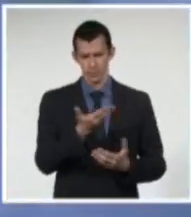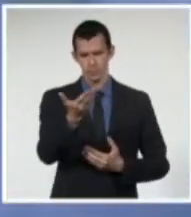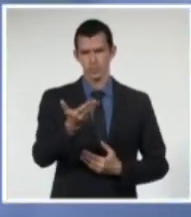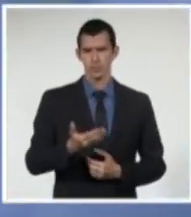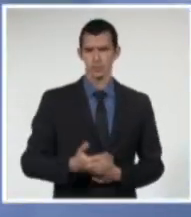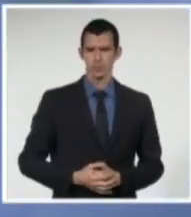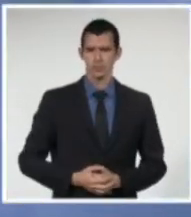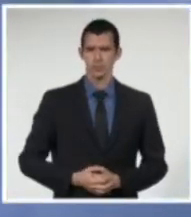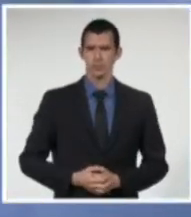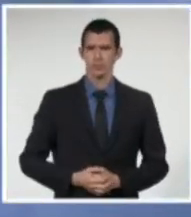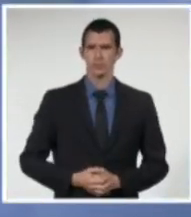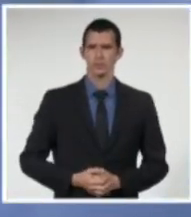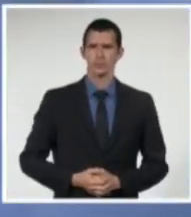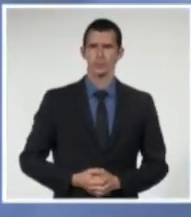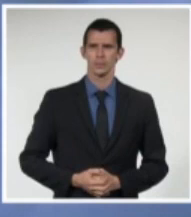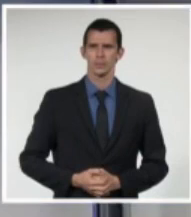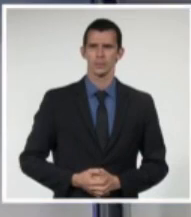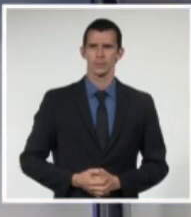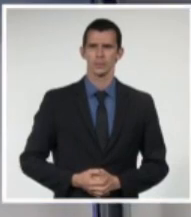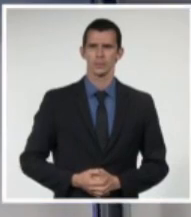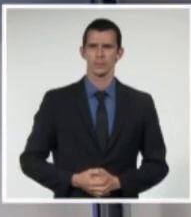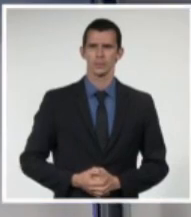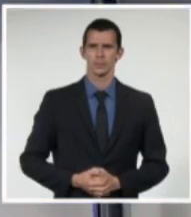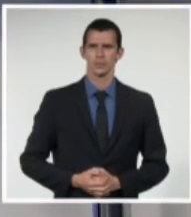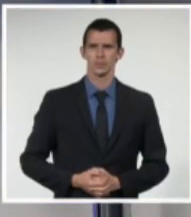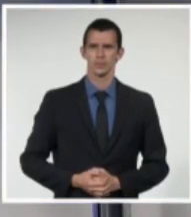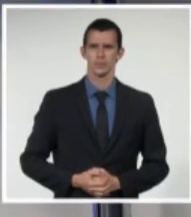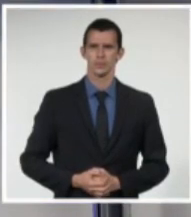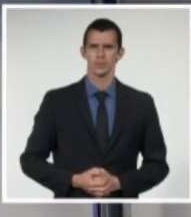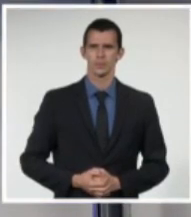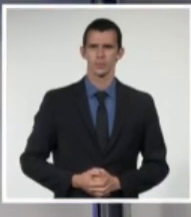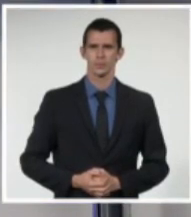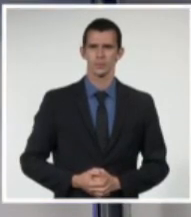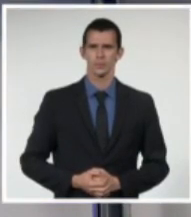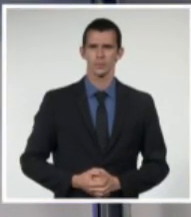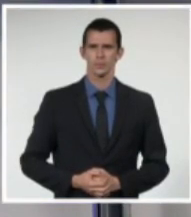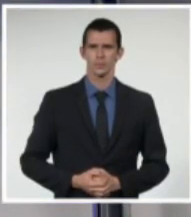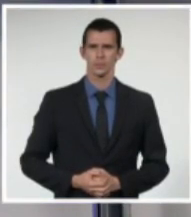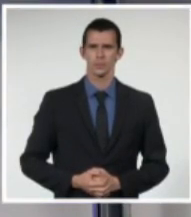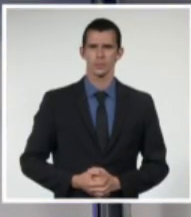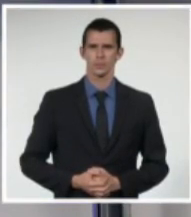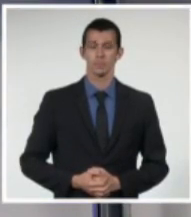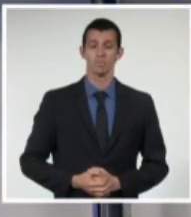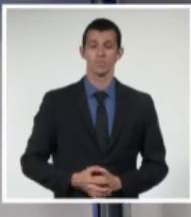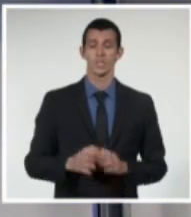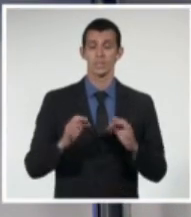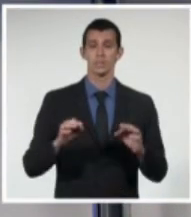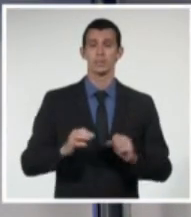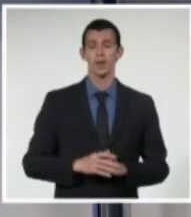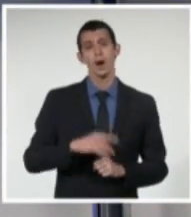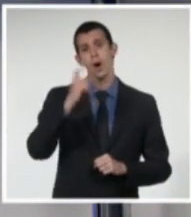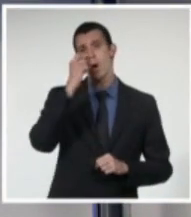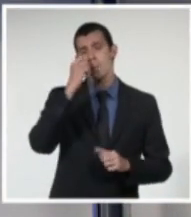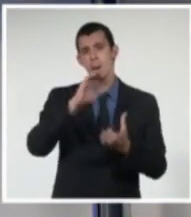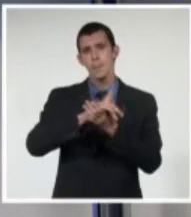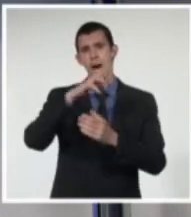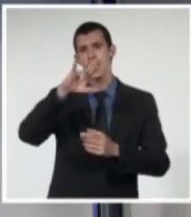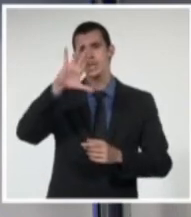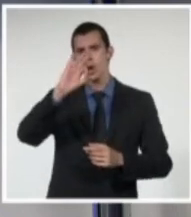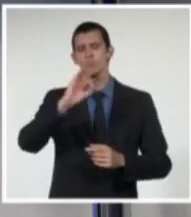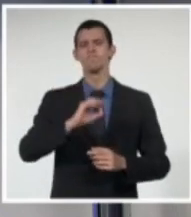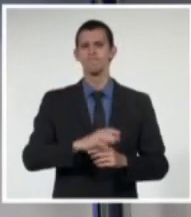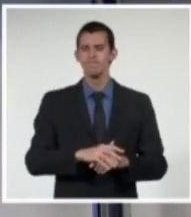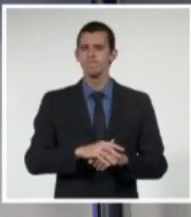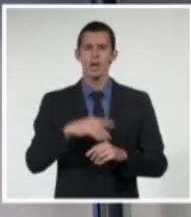más sinceras condolencias. Ya lo decíamos, Mario Balmaceda fue una imagen familiar para varias